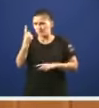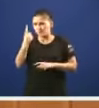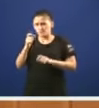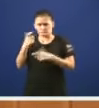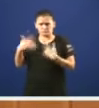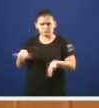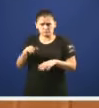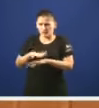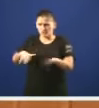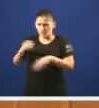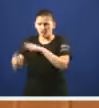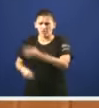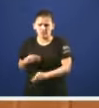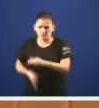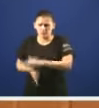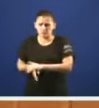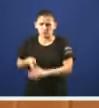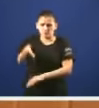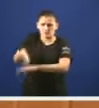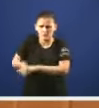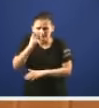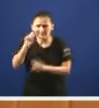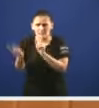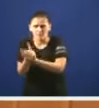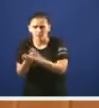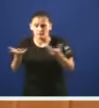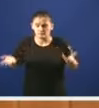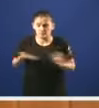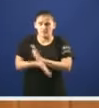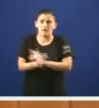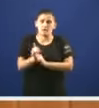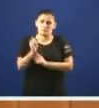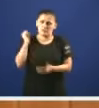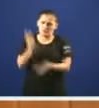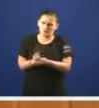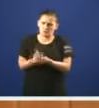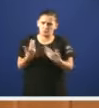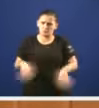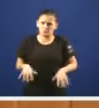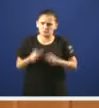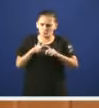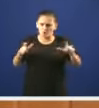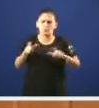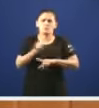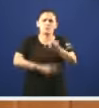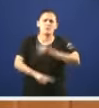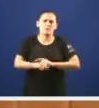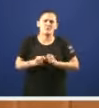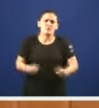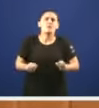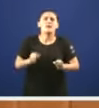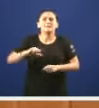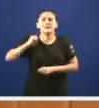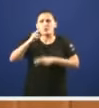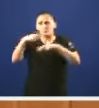os menores no noso país sigue sendo presencial temos, polo tanto un reto importante un problema gravísimo de saúde